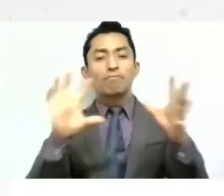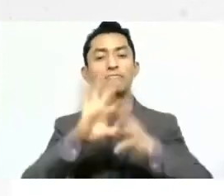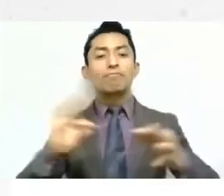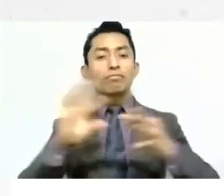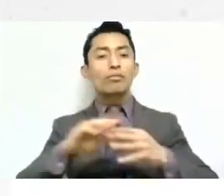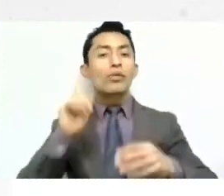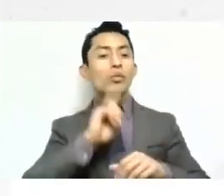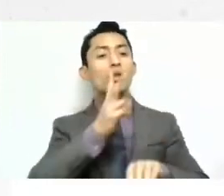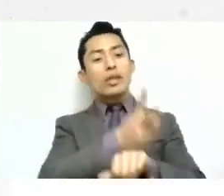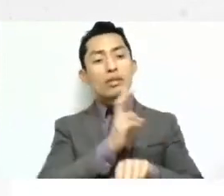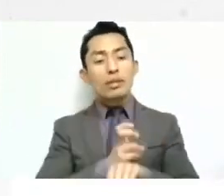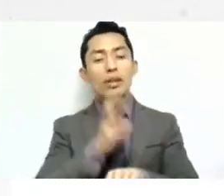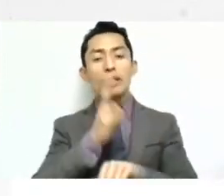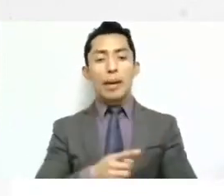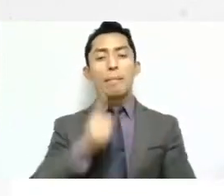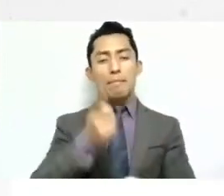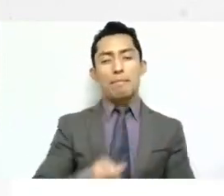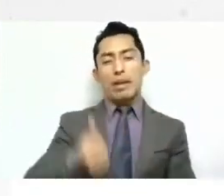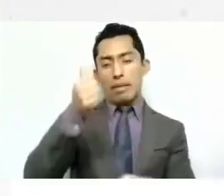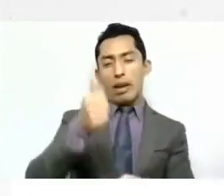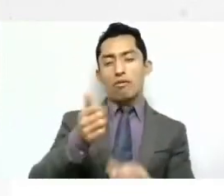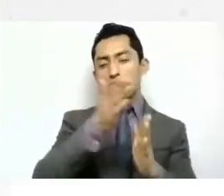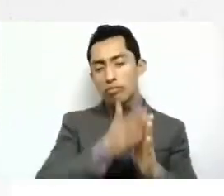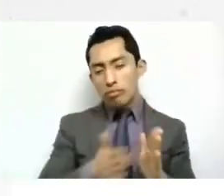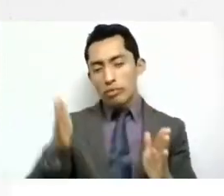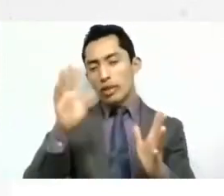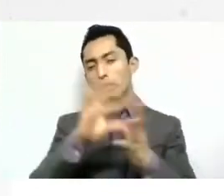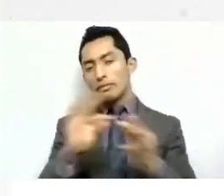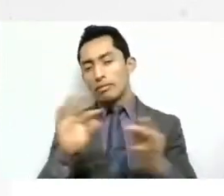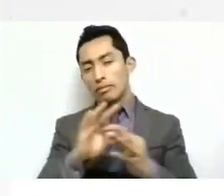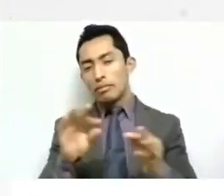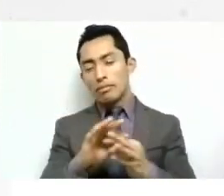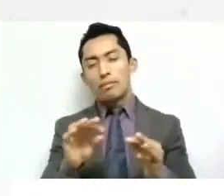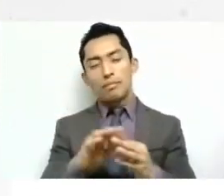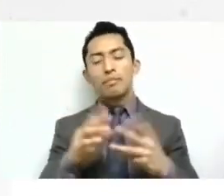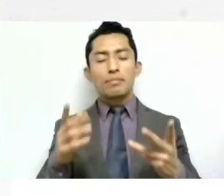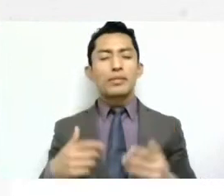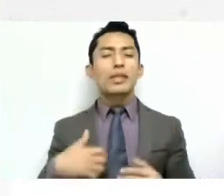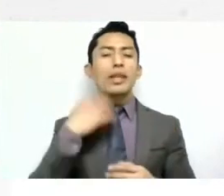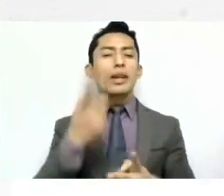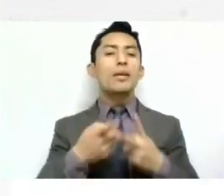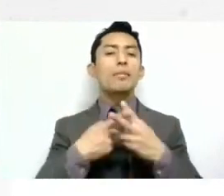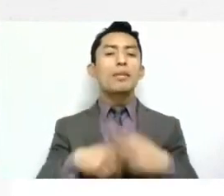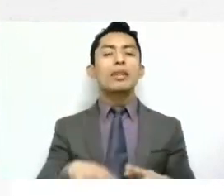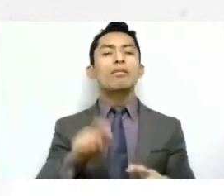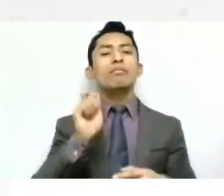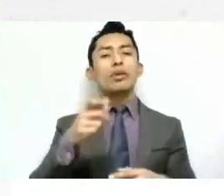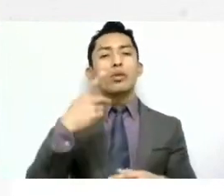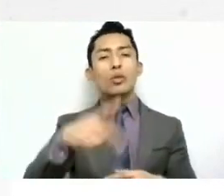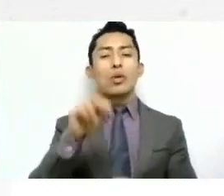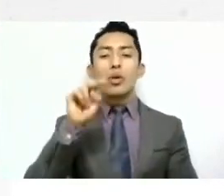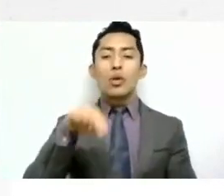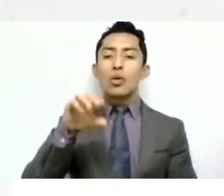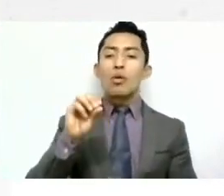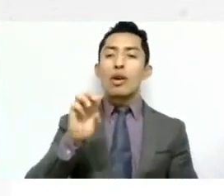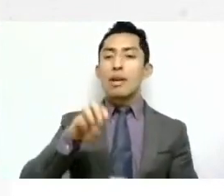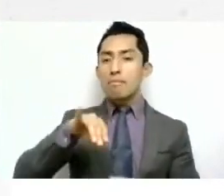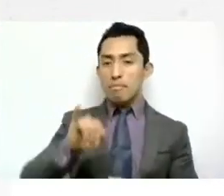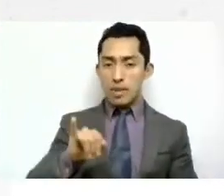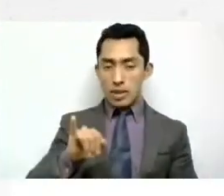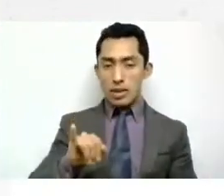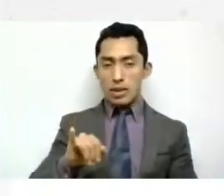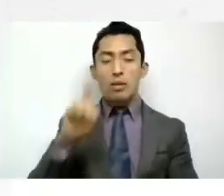invitadas sobre este primer bloque y quisiera empezar con la impresión de Noemí Asencio López.